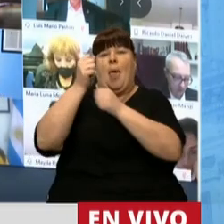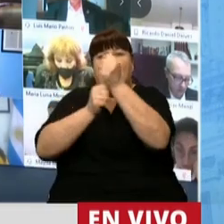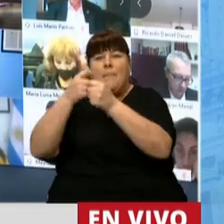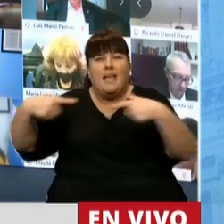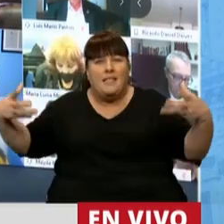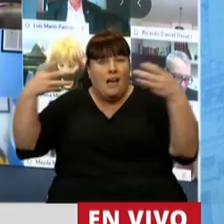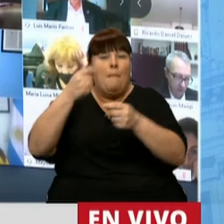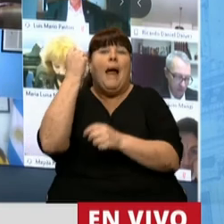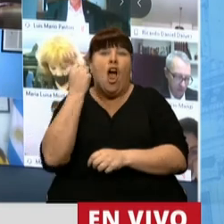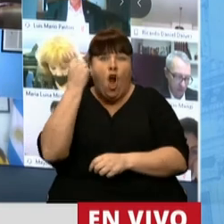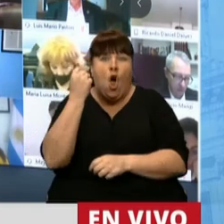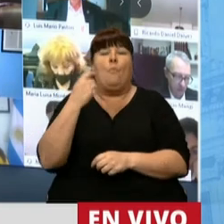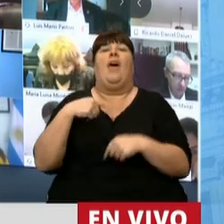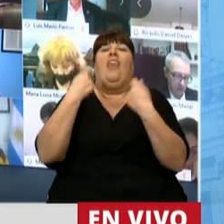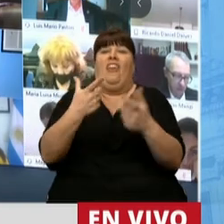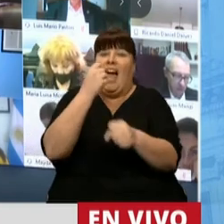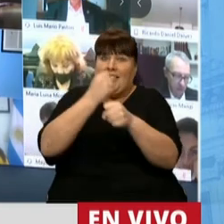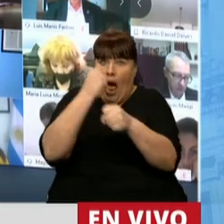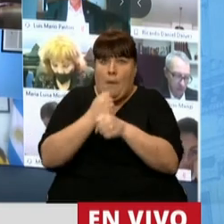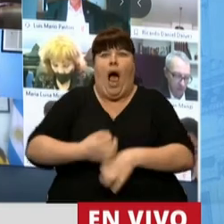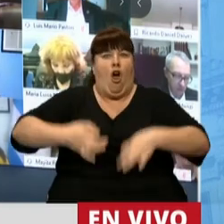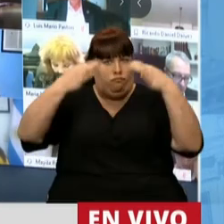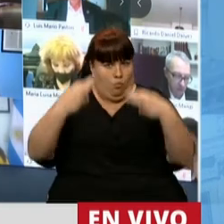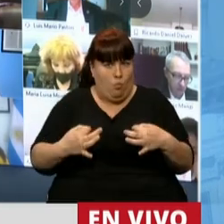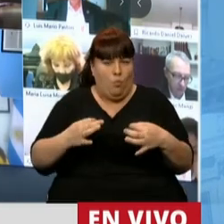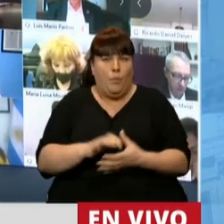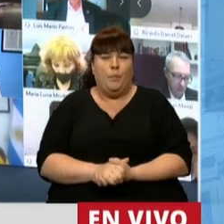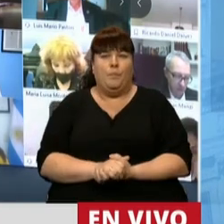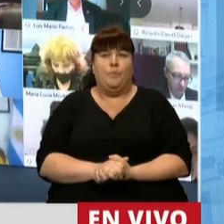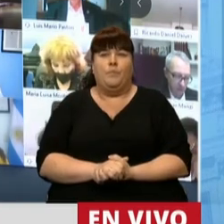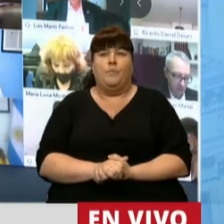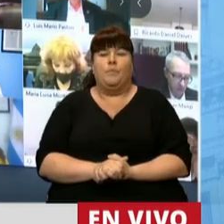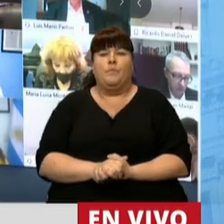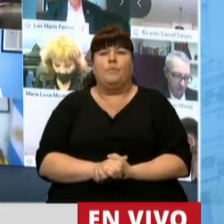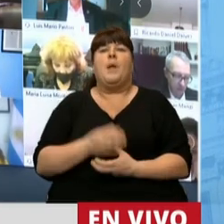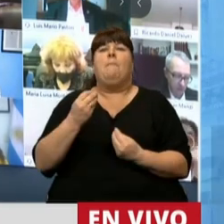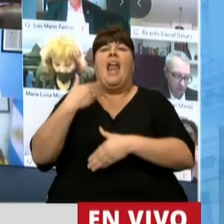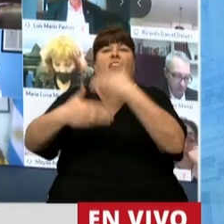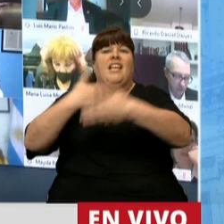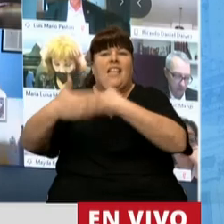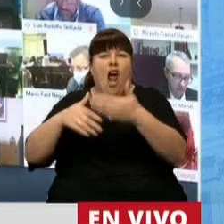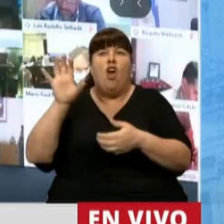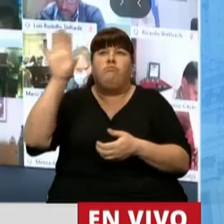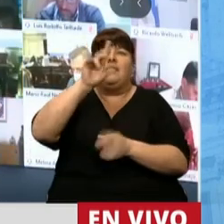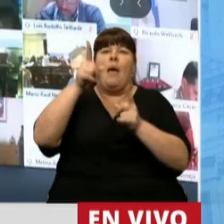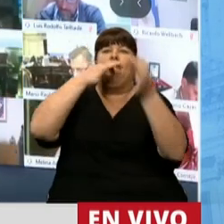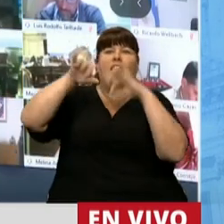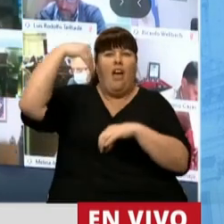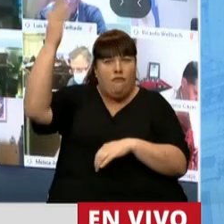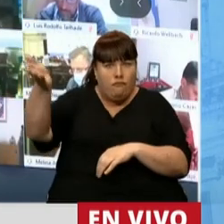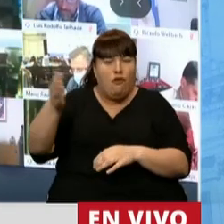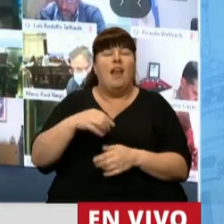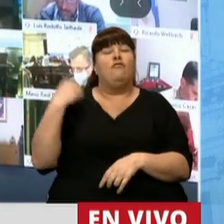economía a la generación de empleo altamente calificada, al impacto en el desarrollo local y en las exportaciones,